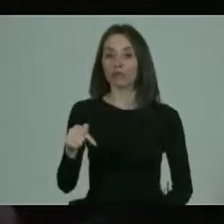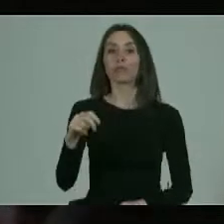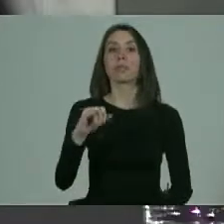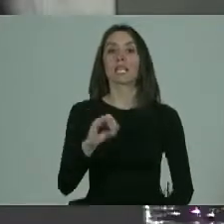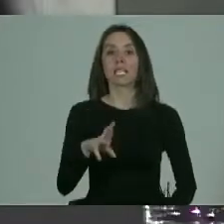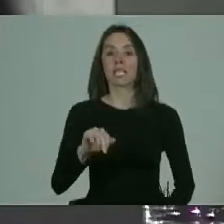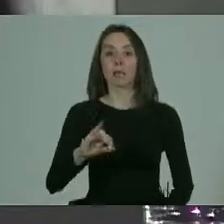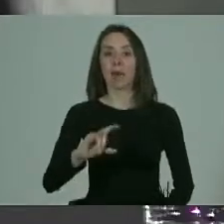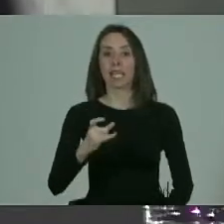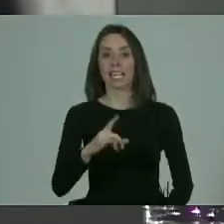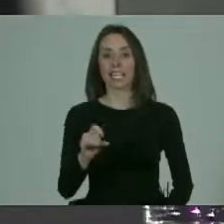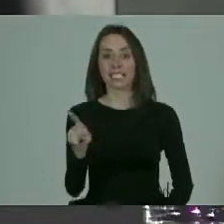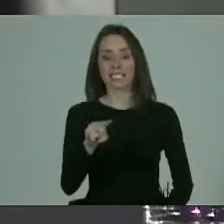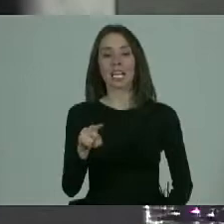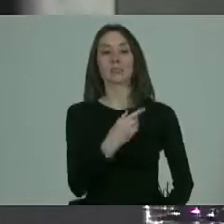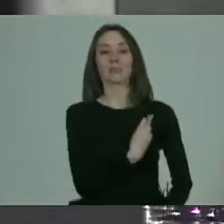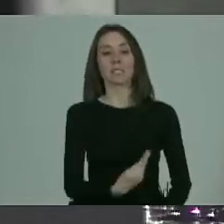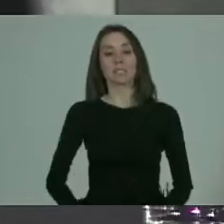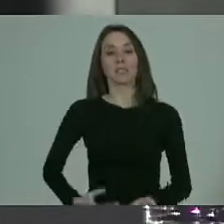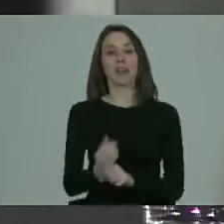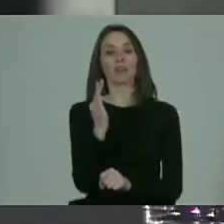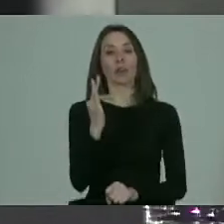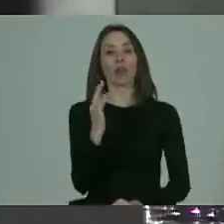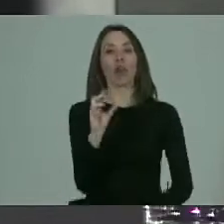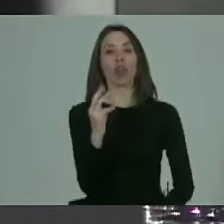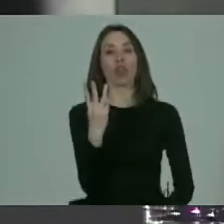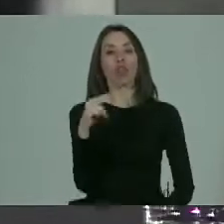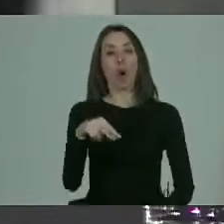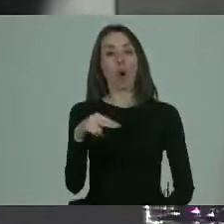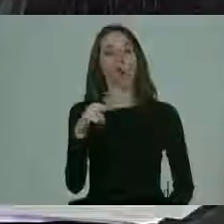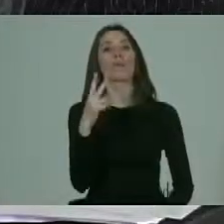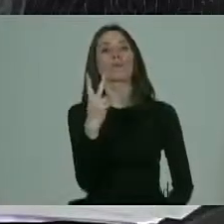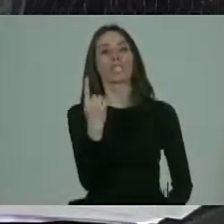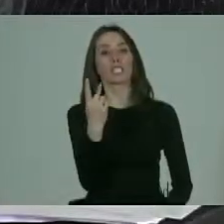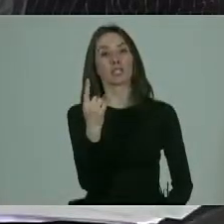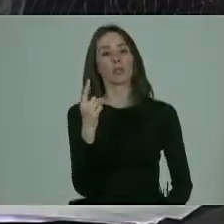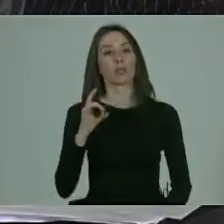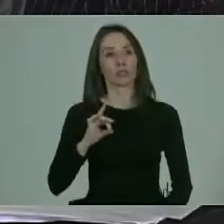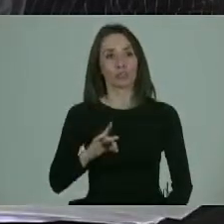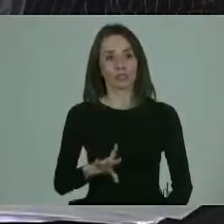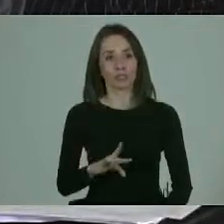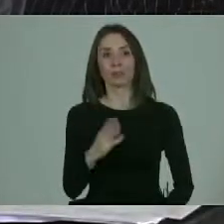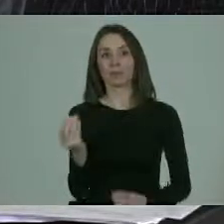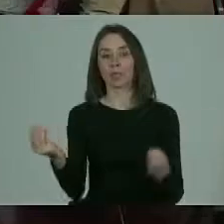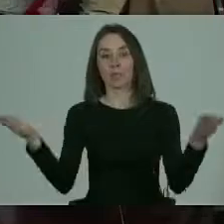Irma Iglesias, Presidenta de la Fundación Down 21 Chile. Muy bienvenidos a todos.